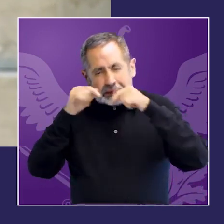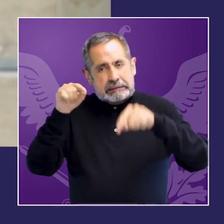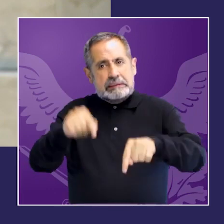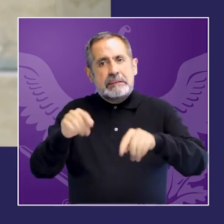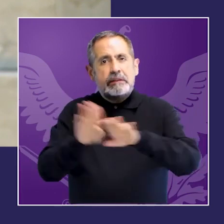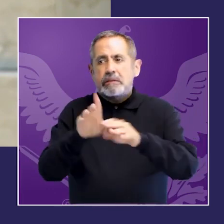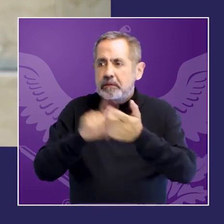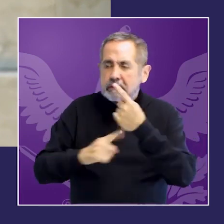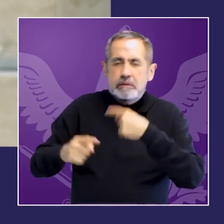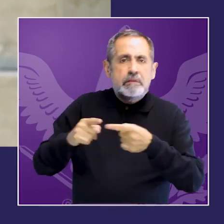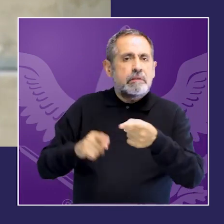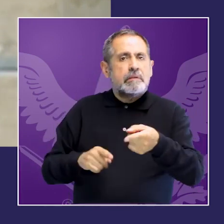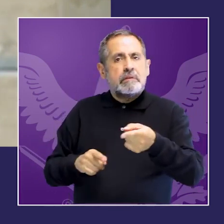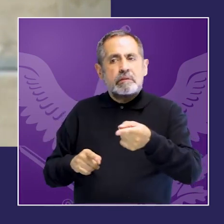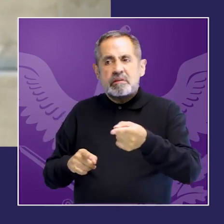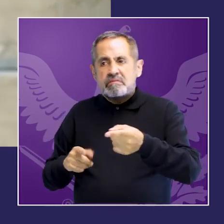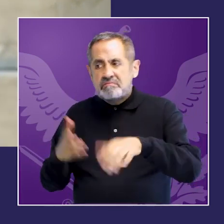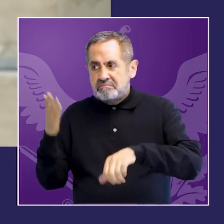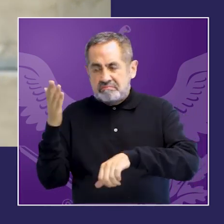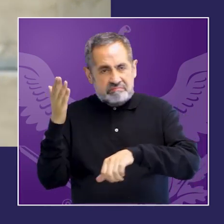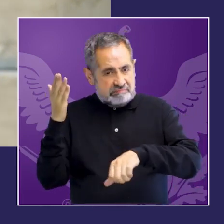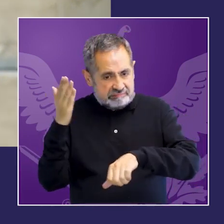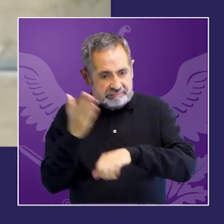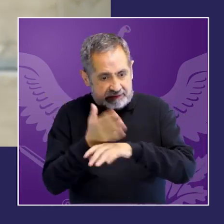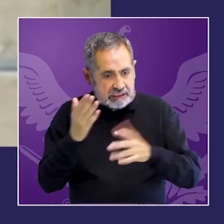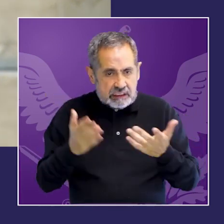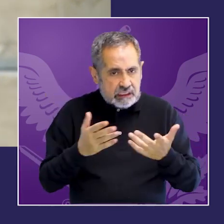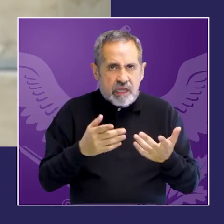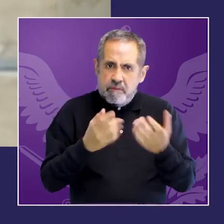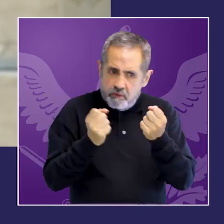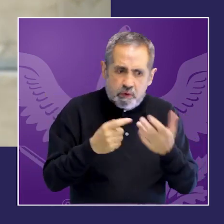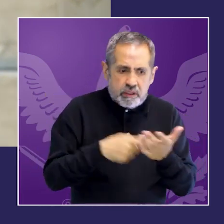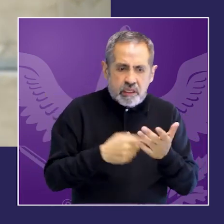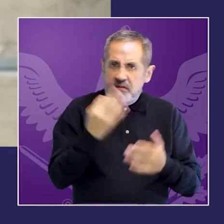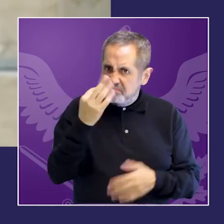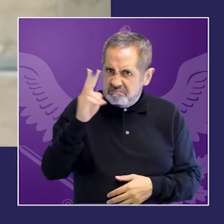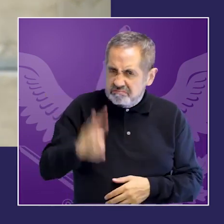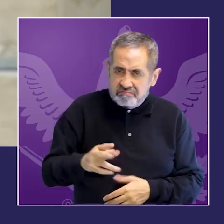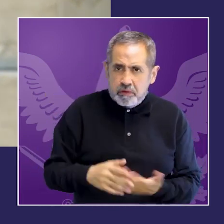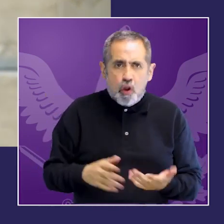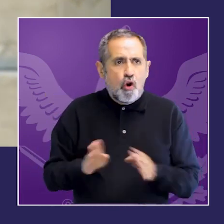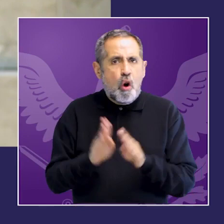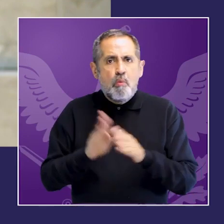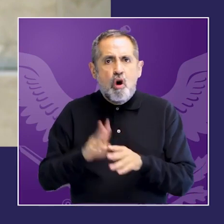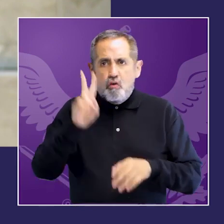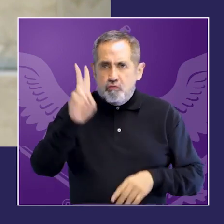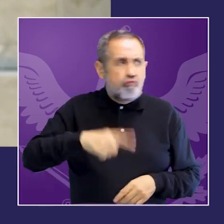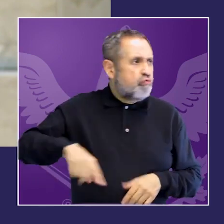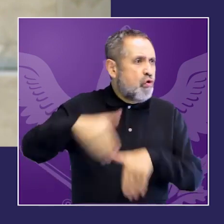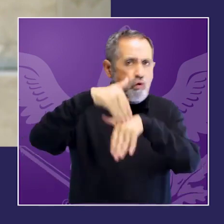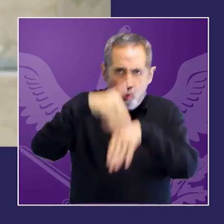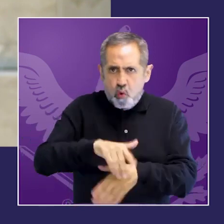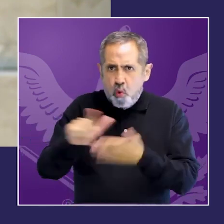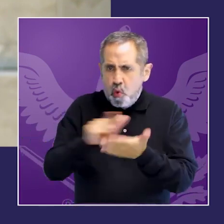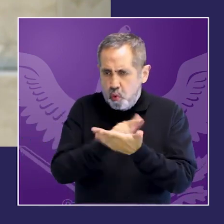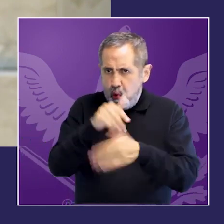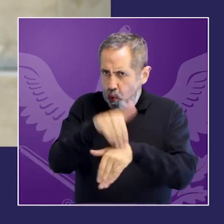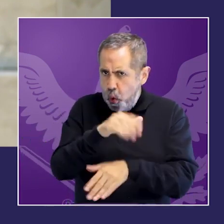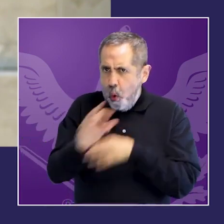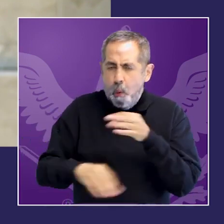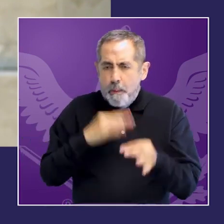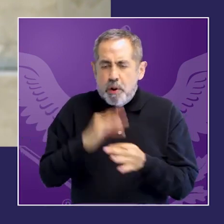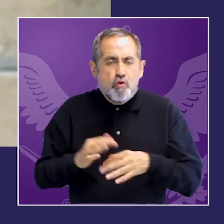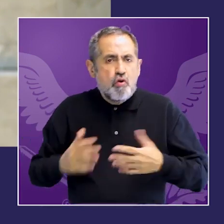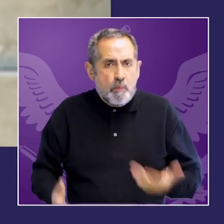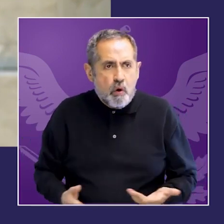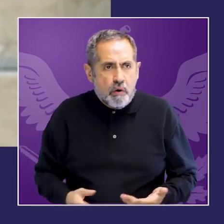de sancionar la norma y garantizar su aplicación ¿cómo garantizamos la aplicación de las normas? y eso debiera ser parte de la